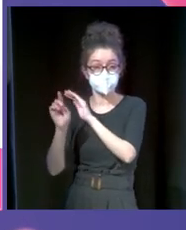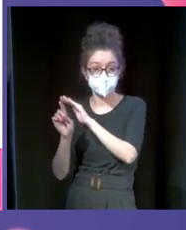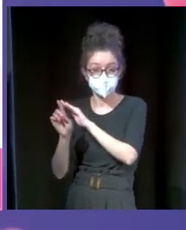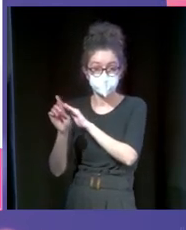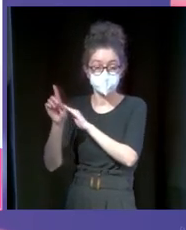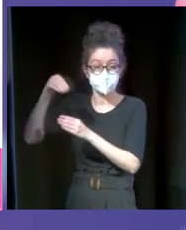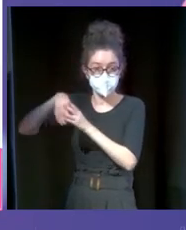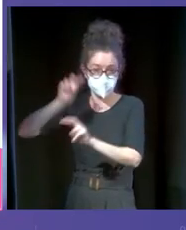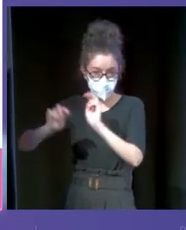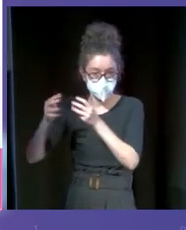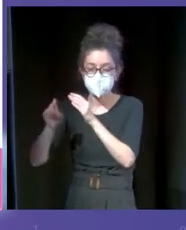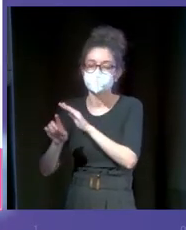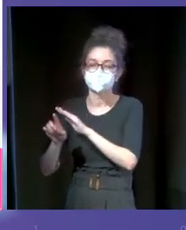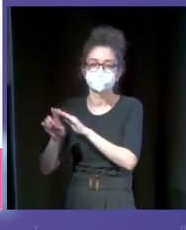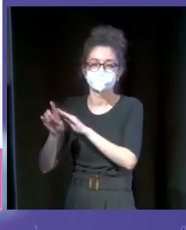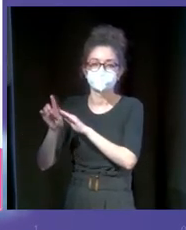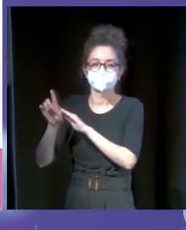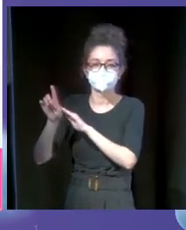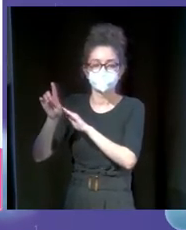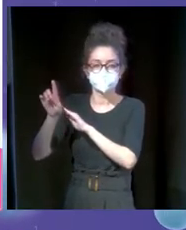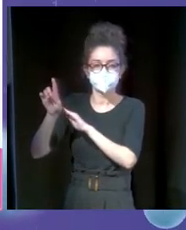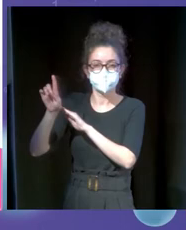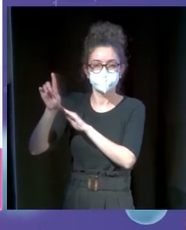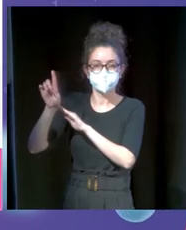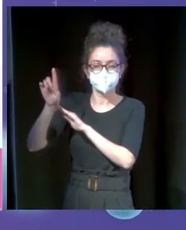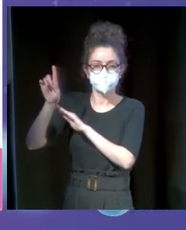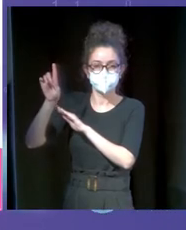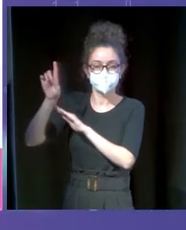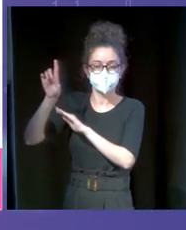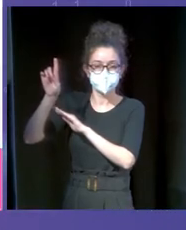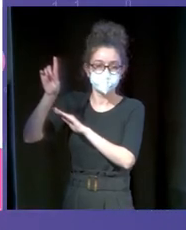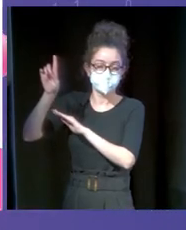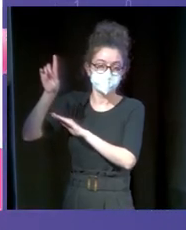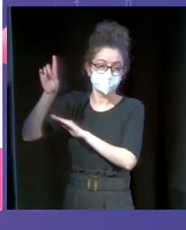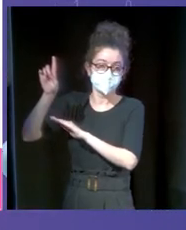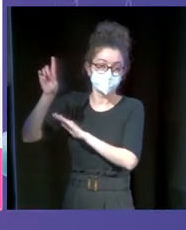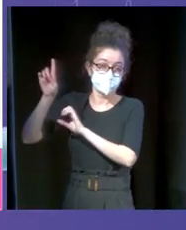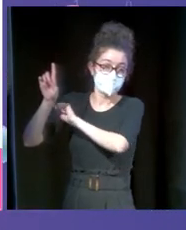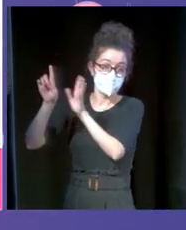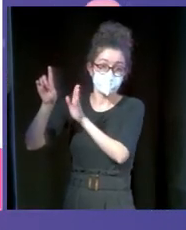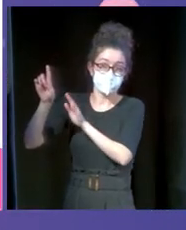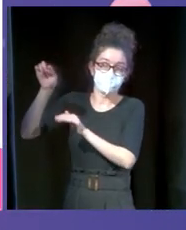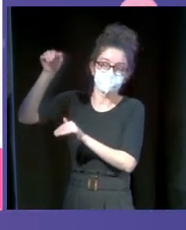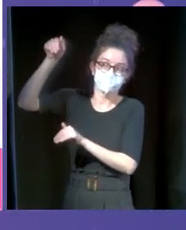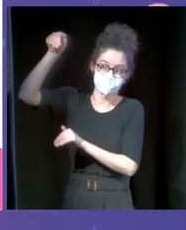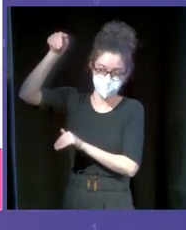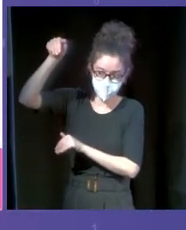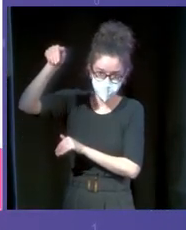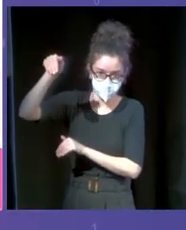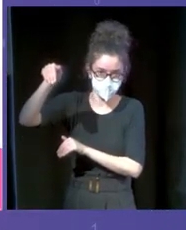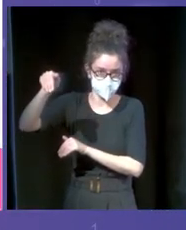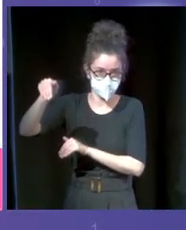SEO. Empezamos a crecer, nos vino la maldita COVID y caímos